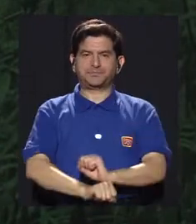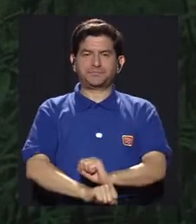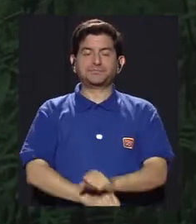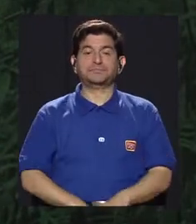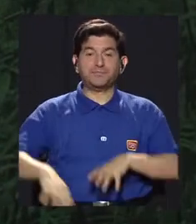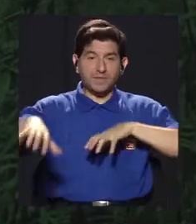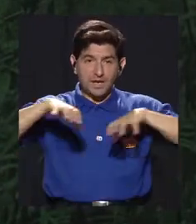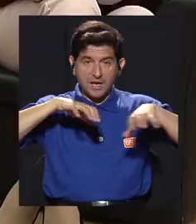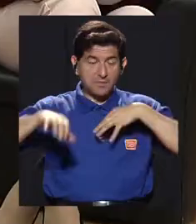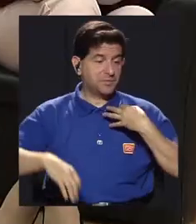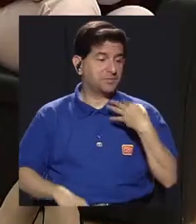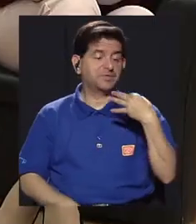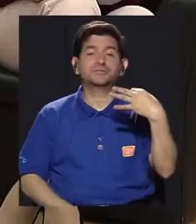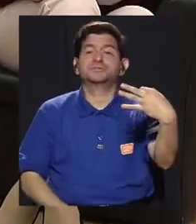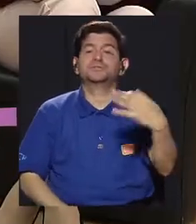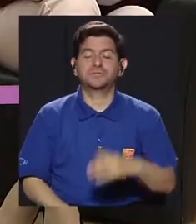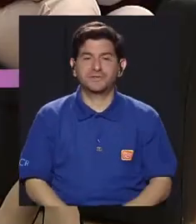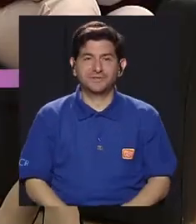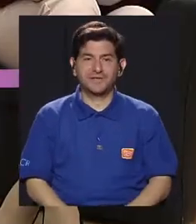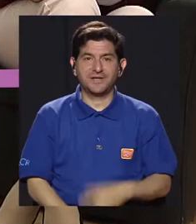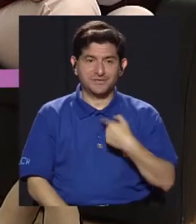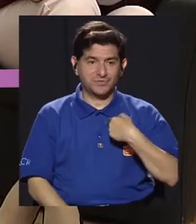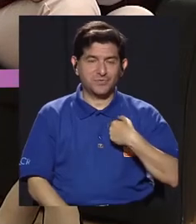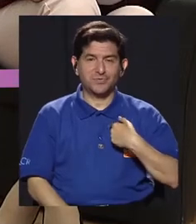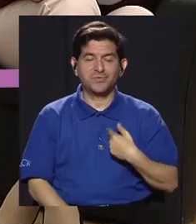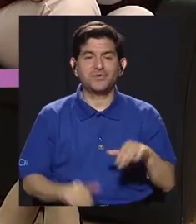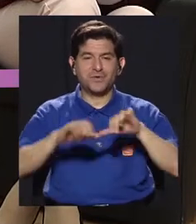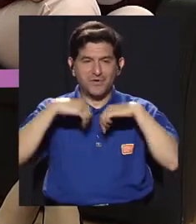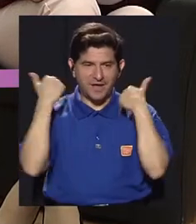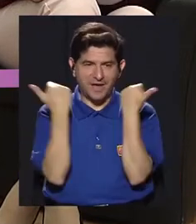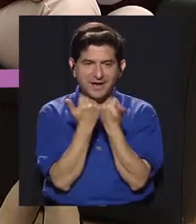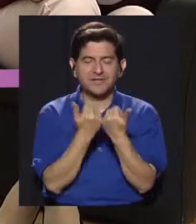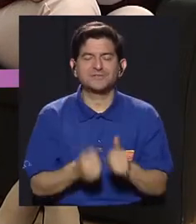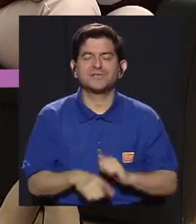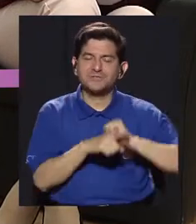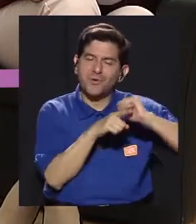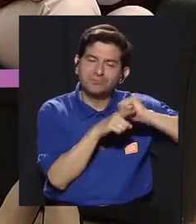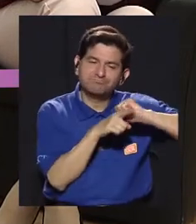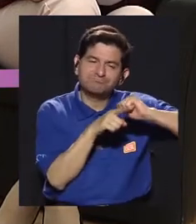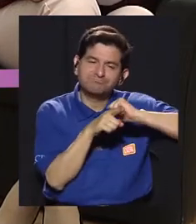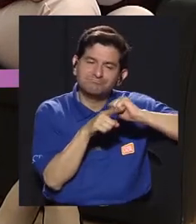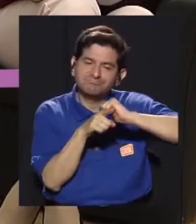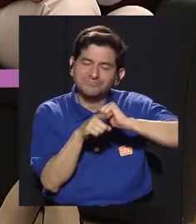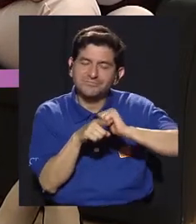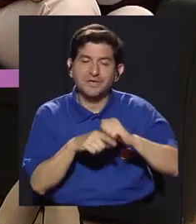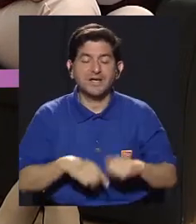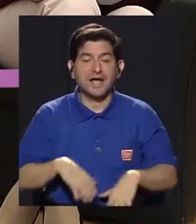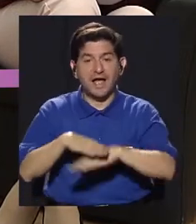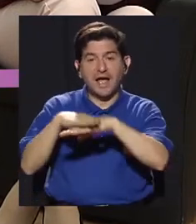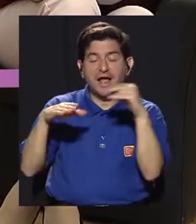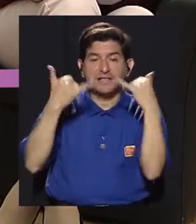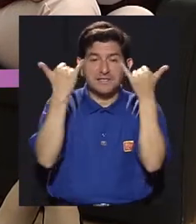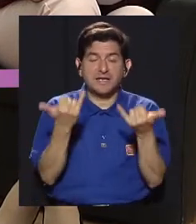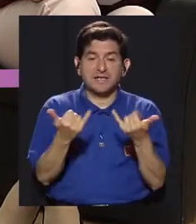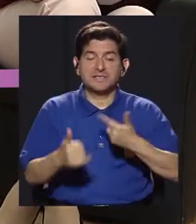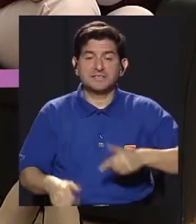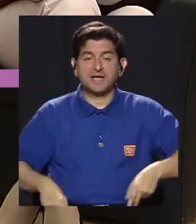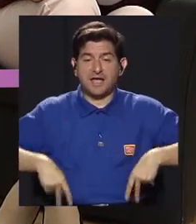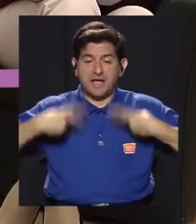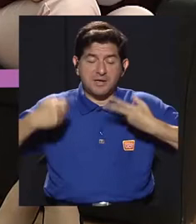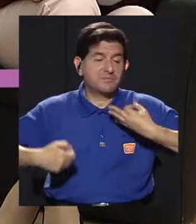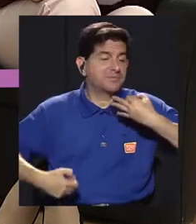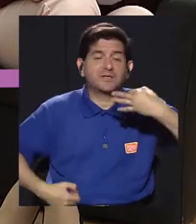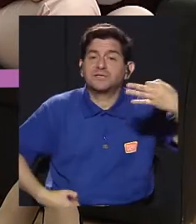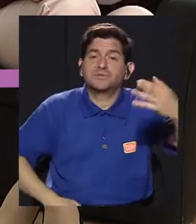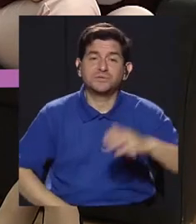acostumbrado a eso en el movimiento cotidiano, ¿verdad? Estar en la asociación es como poder ensayar eso y cuando salimos de ahí y